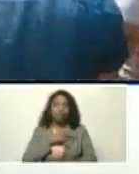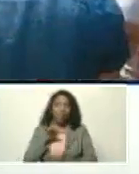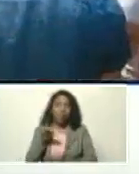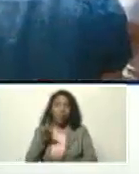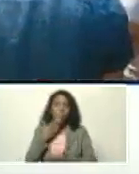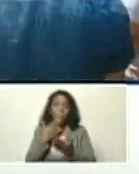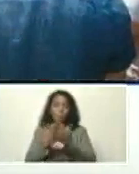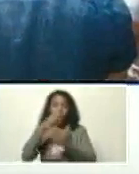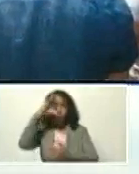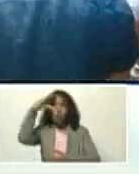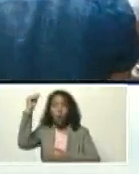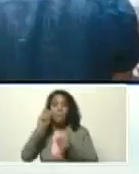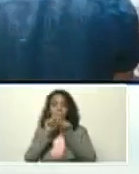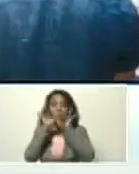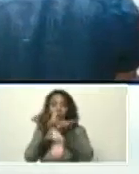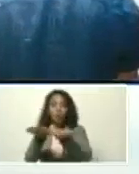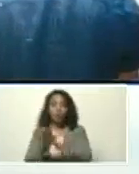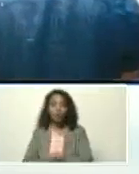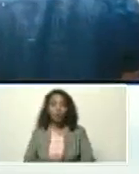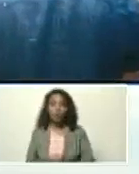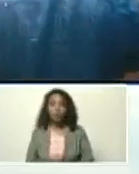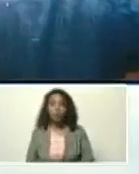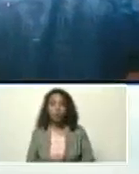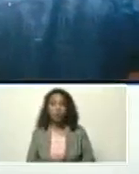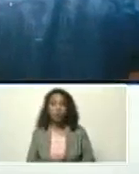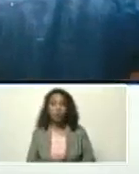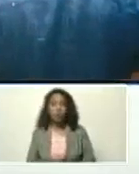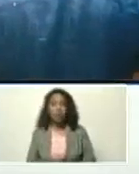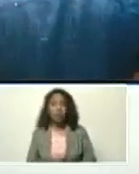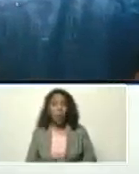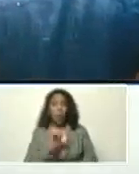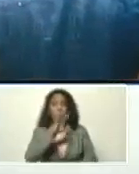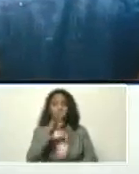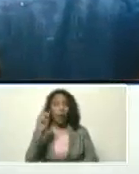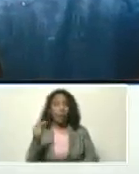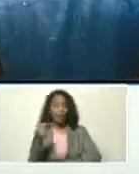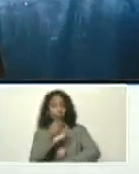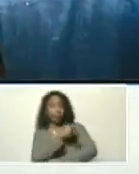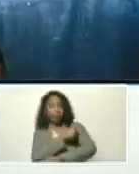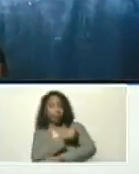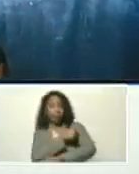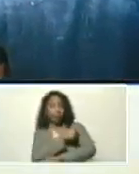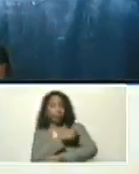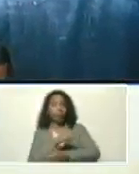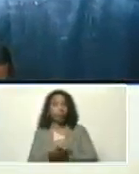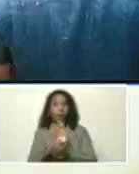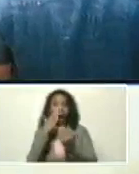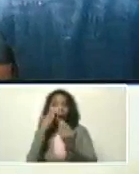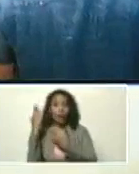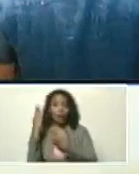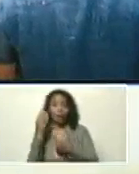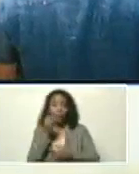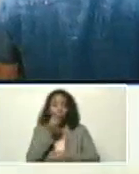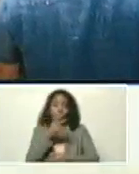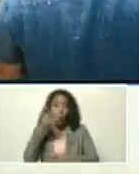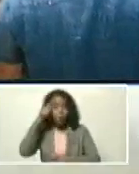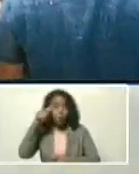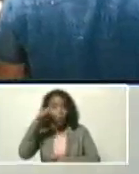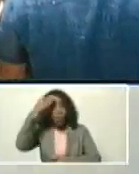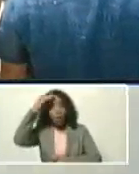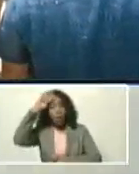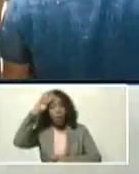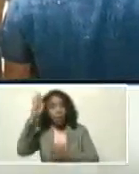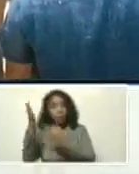pedimos a Dios, sus bendiciones, había más de 40 heridos, allí estaba, bueno, el pueblo cubano,